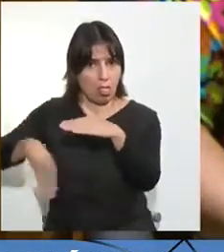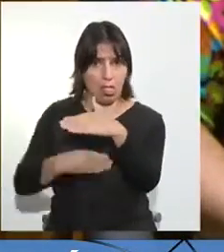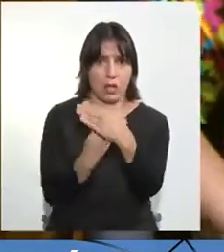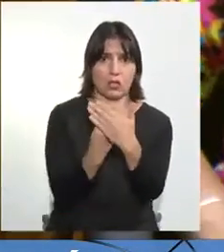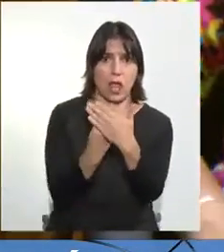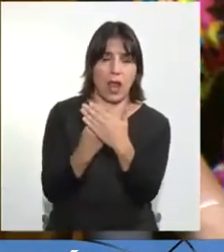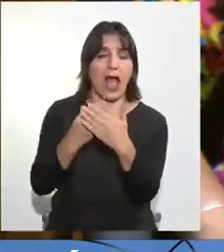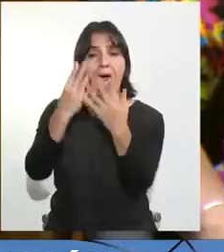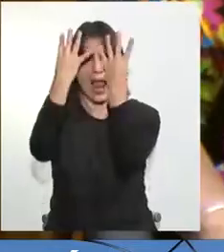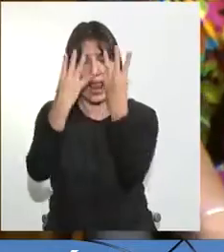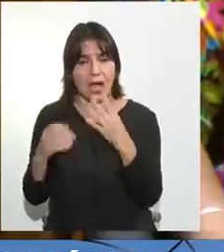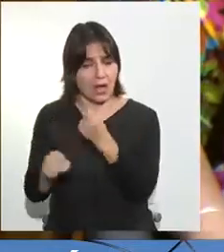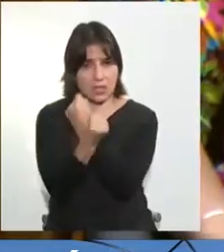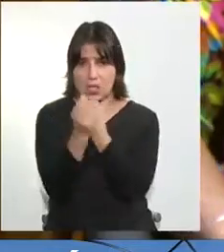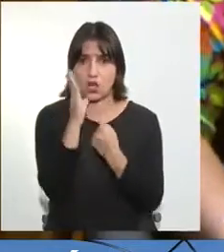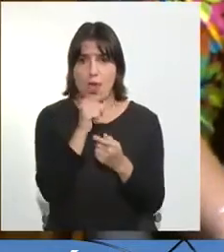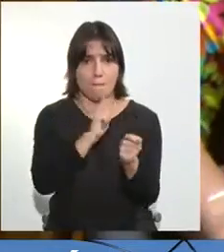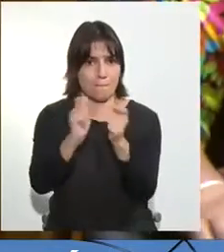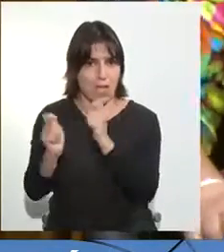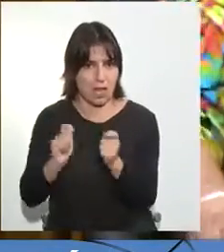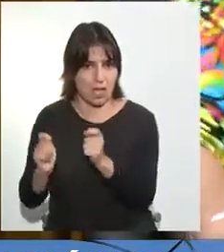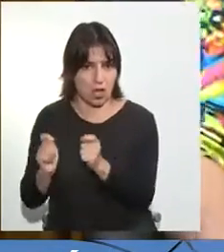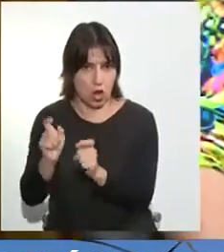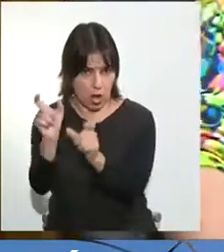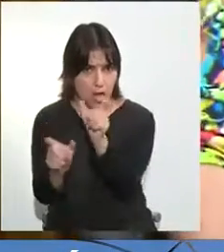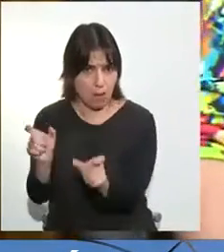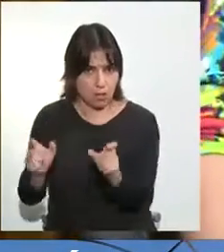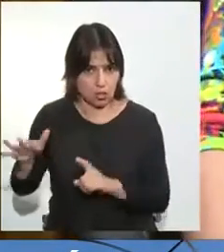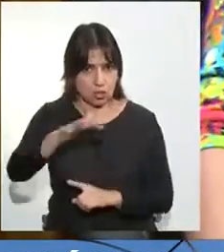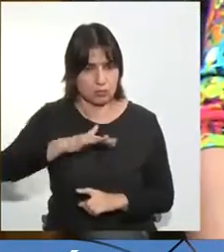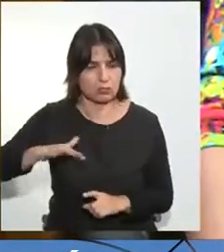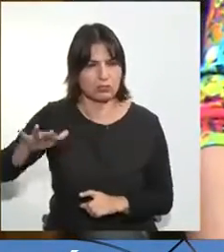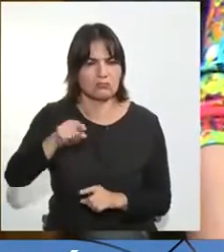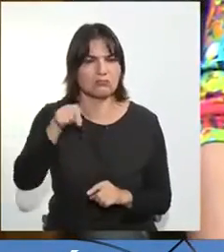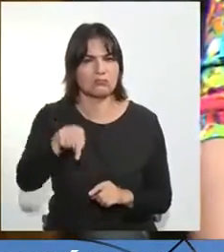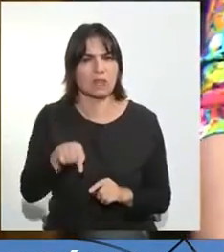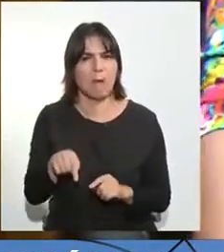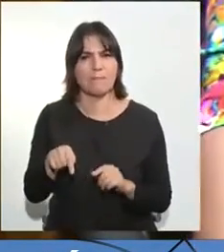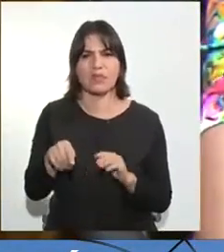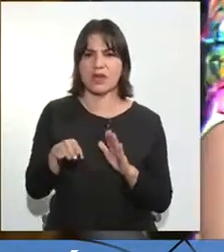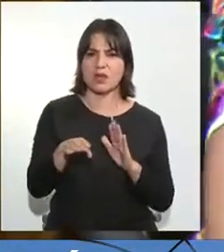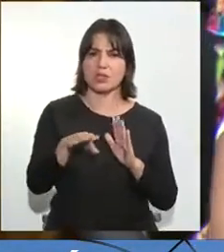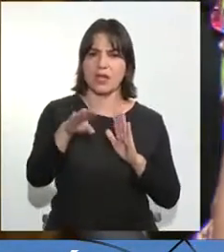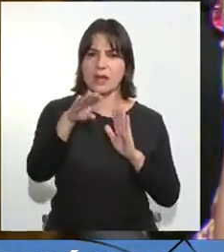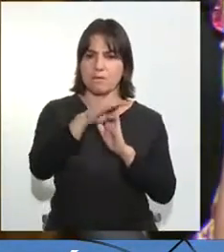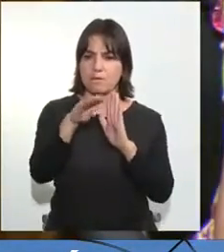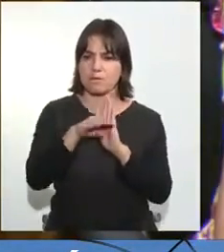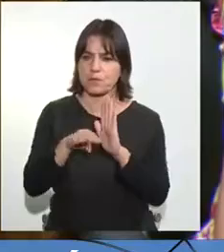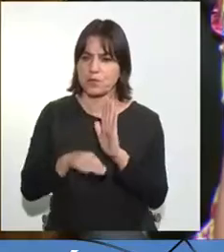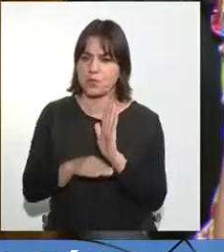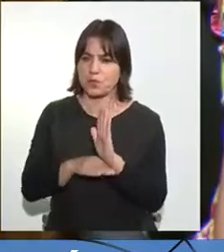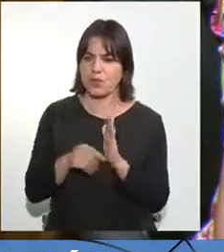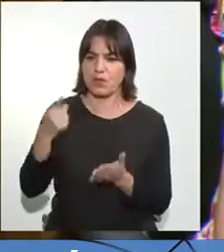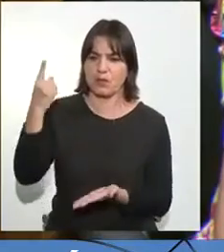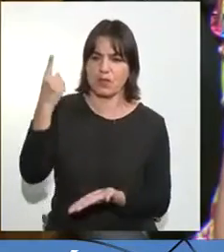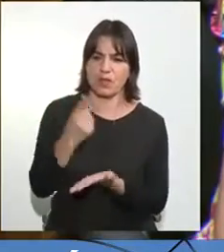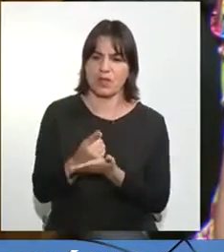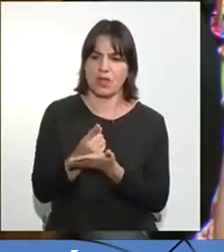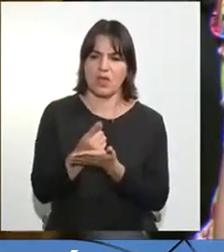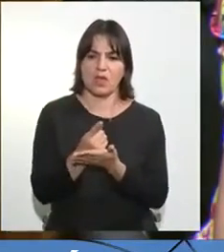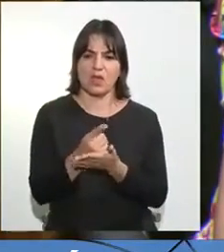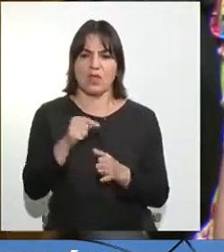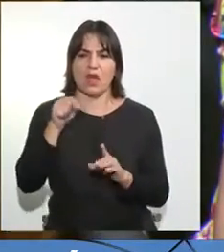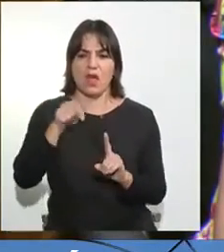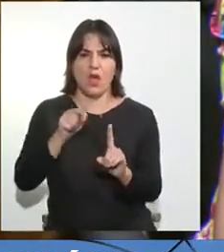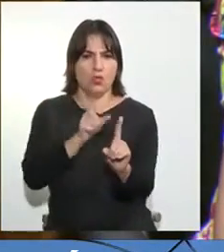sociedad y está expuesta, debe ir a ir a, como medida cautelar, a la detención domiciliaria absoluta, que es lo que